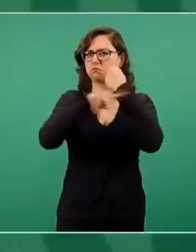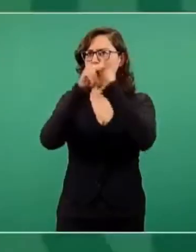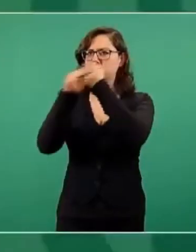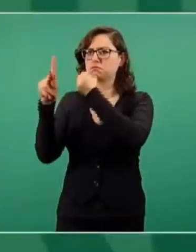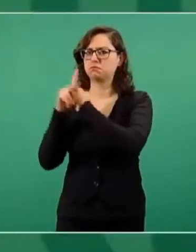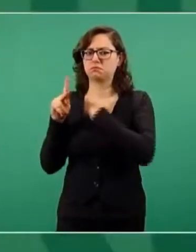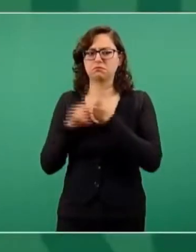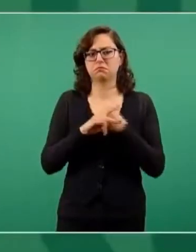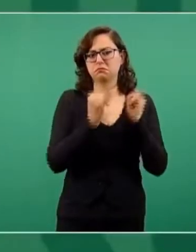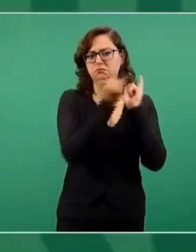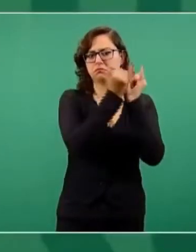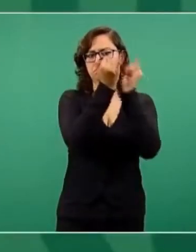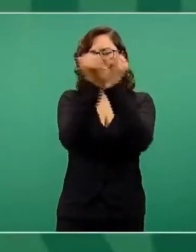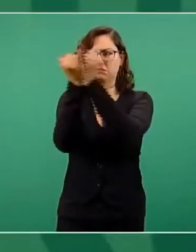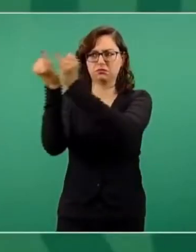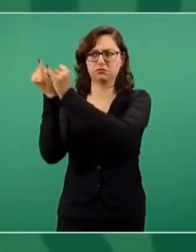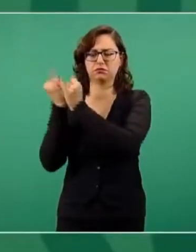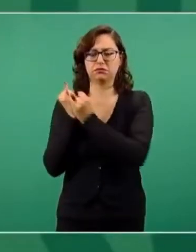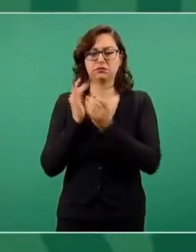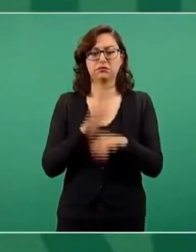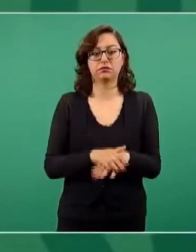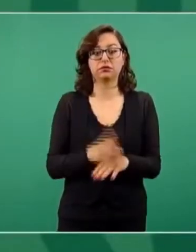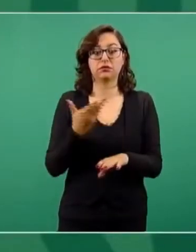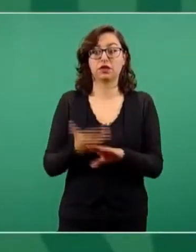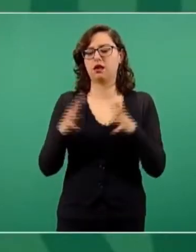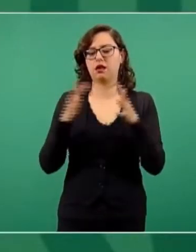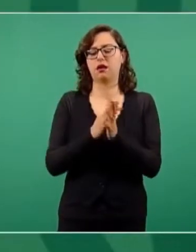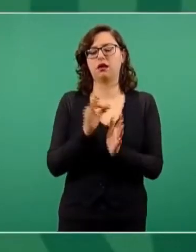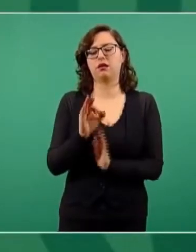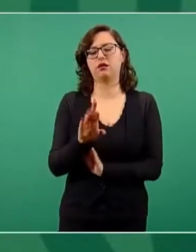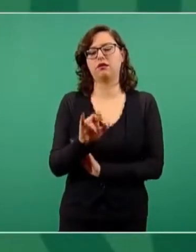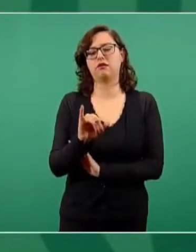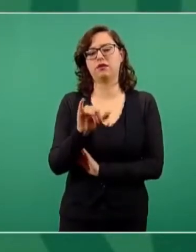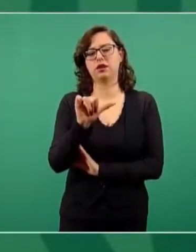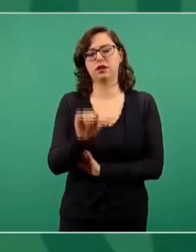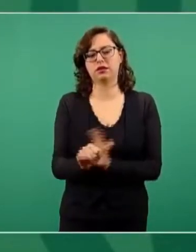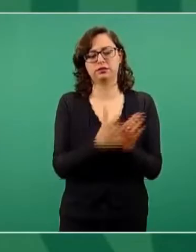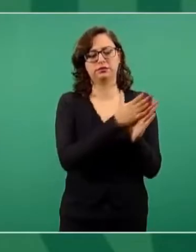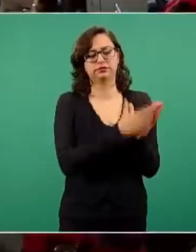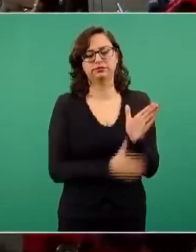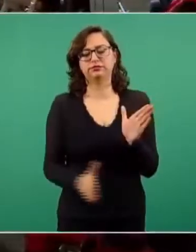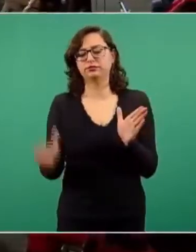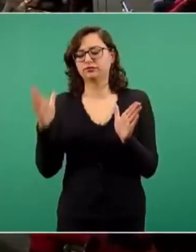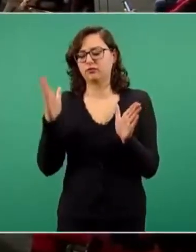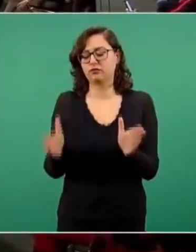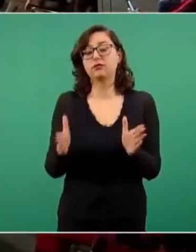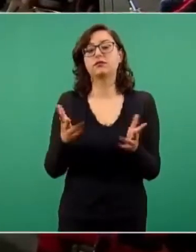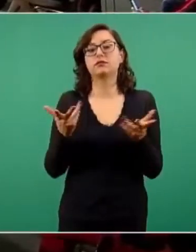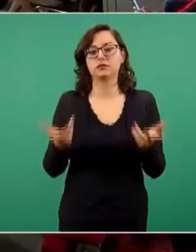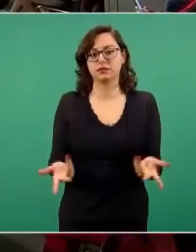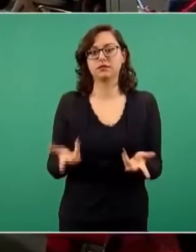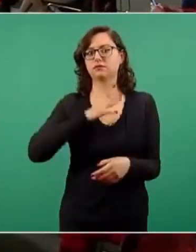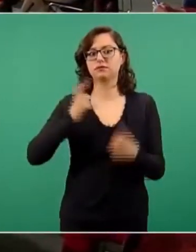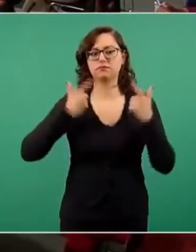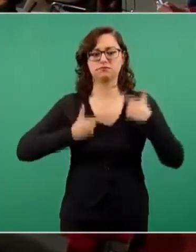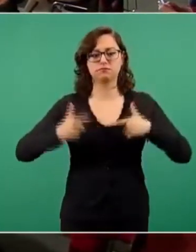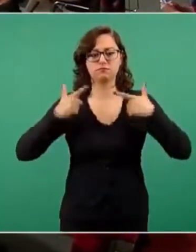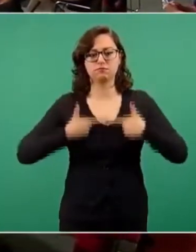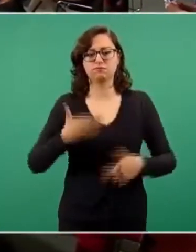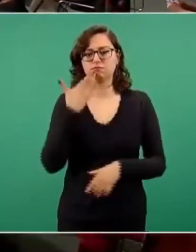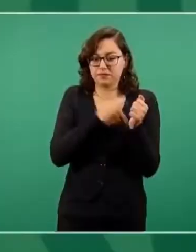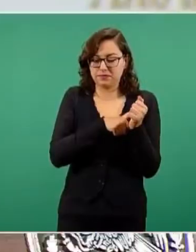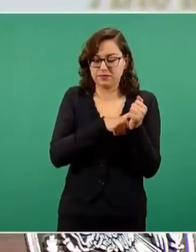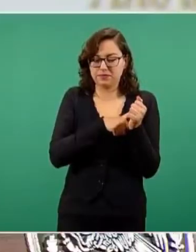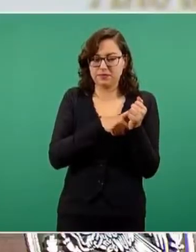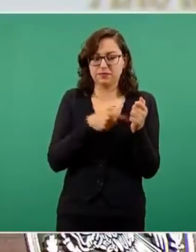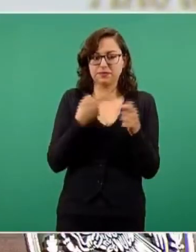Más durante la guerra fría, pues había agentes y había espionaje en todo